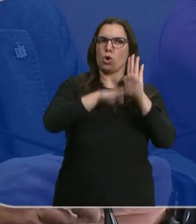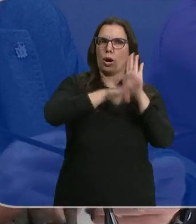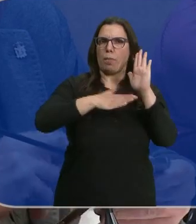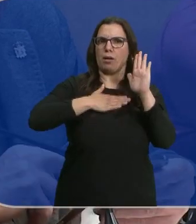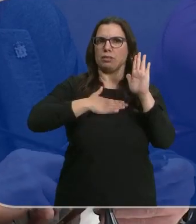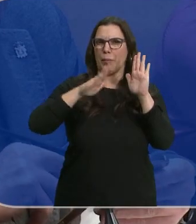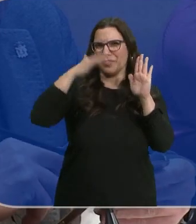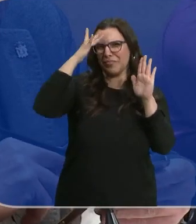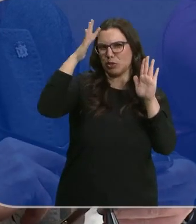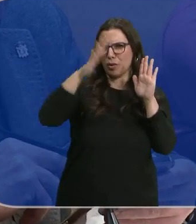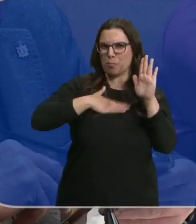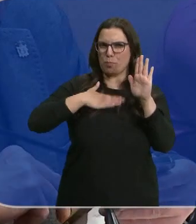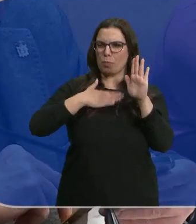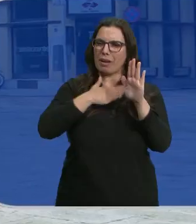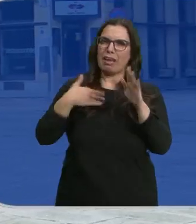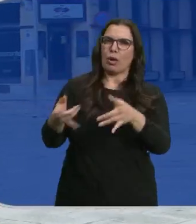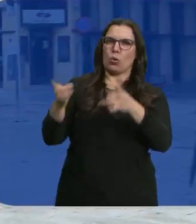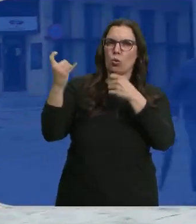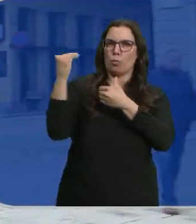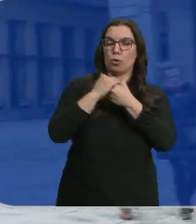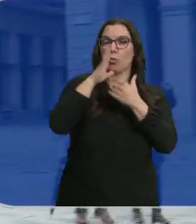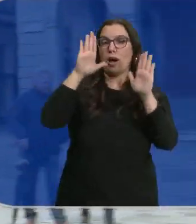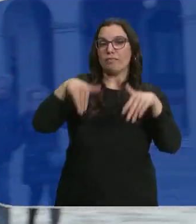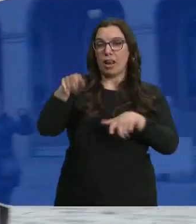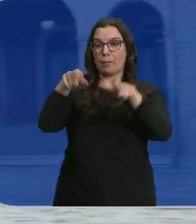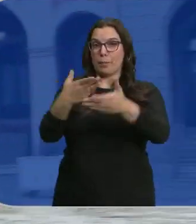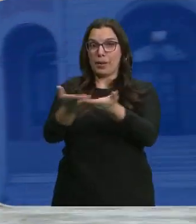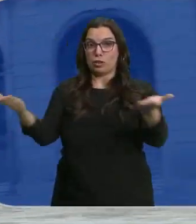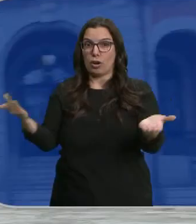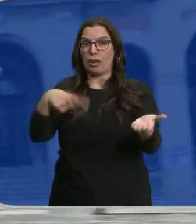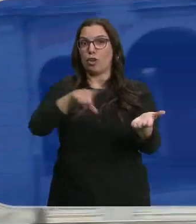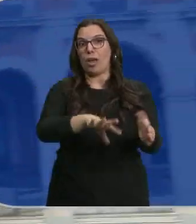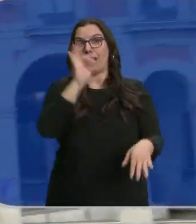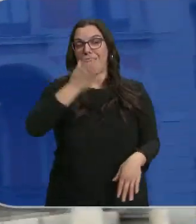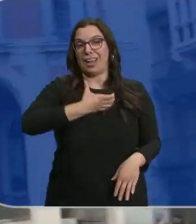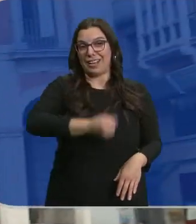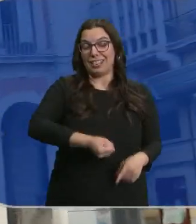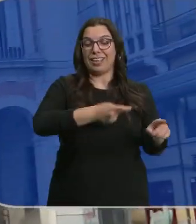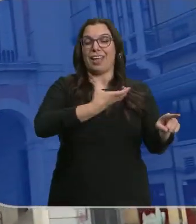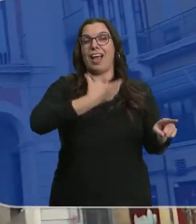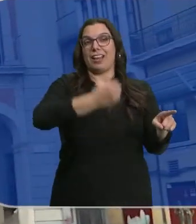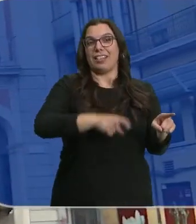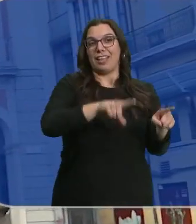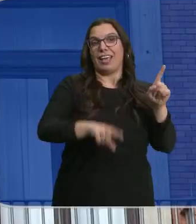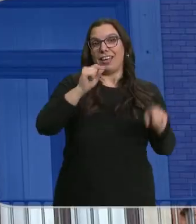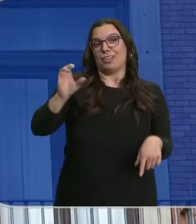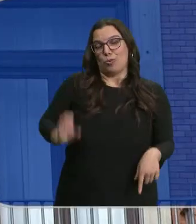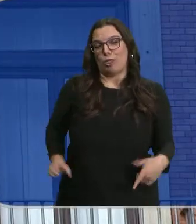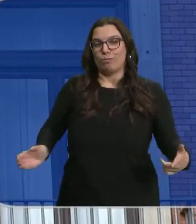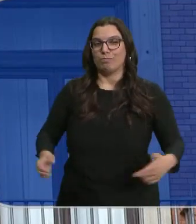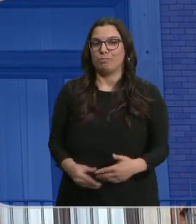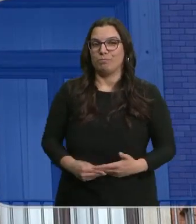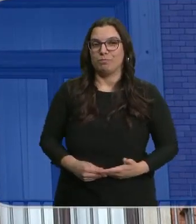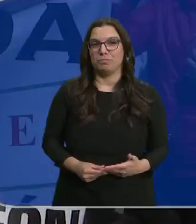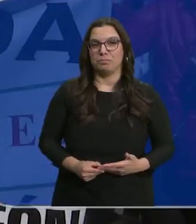político a partir de la cual se quiere atraer el voto. Porque al final son los vecinos los que eligen al alcalde y es el alcalde el que elige su salario.